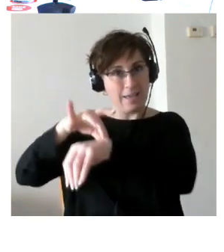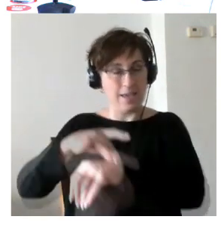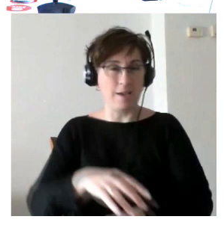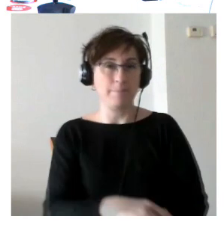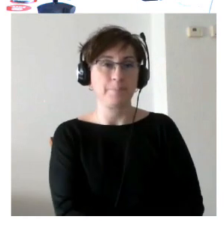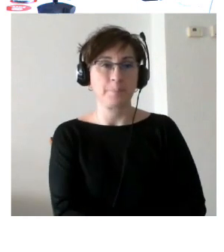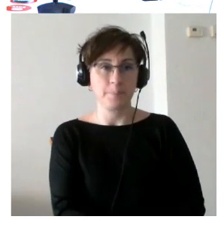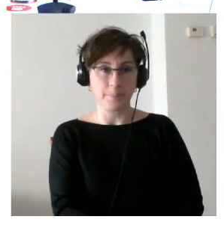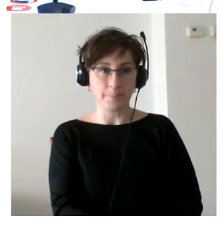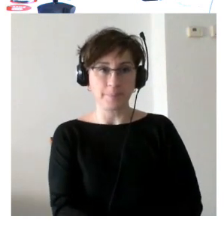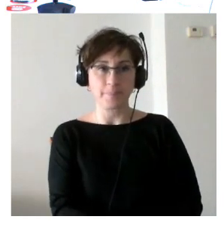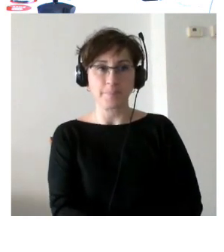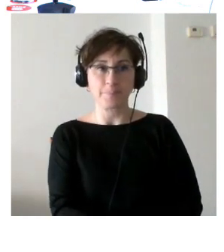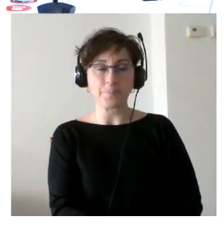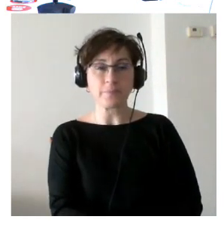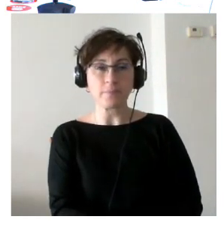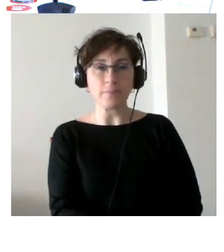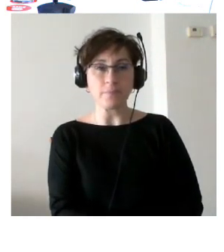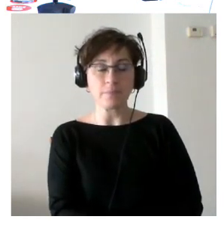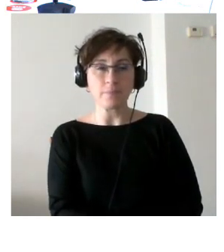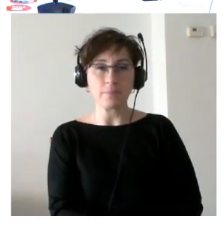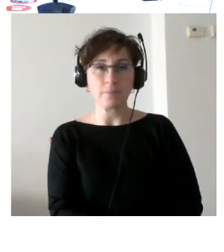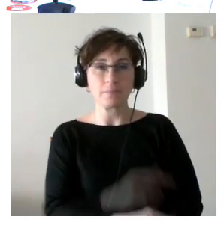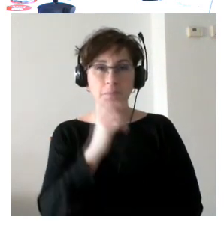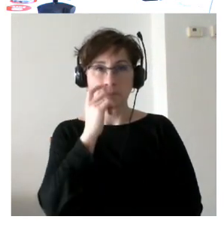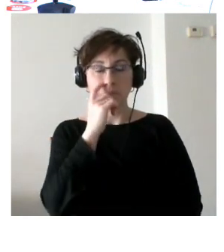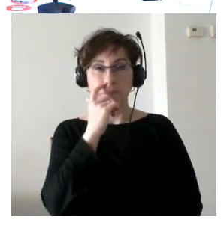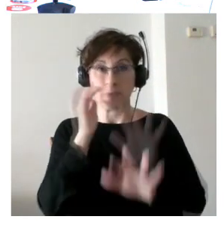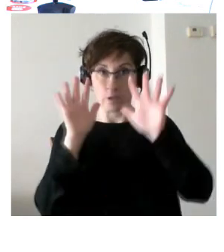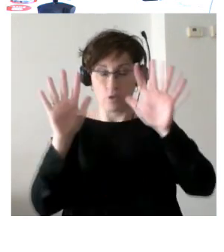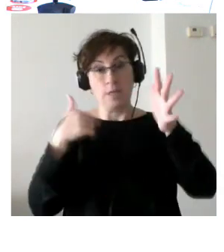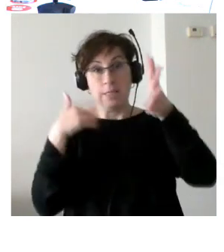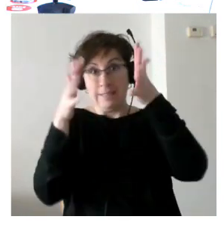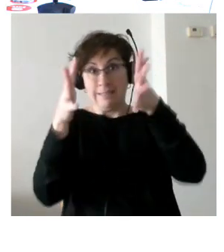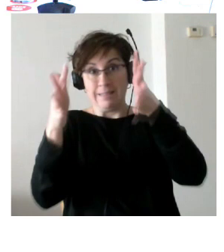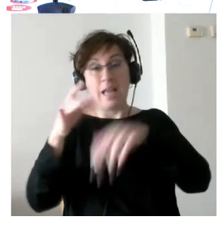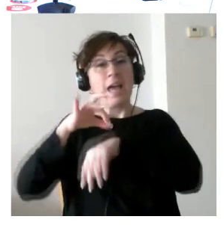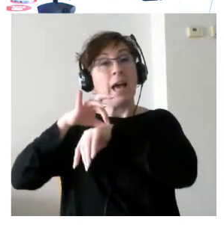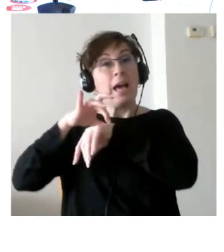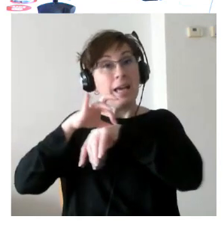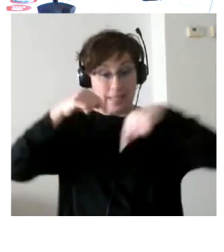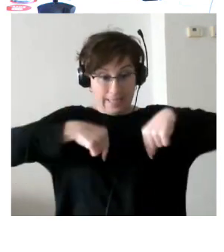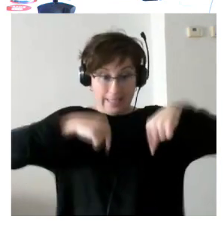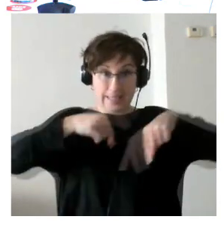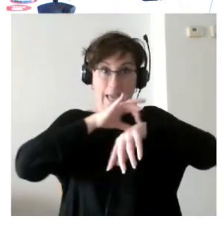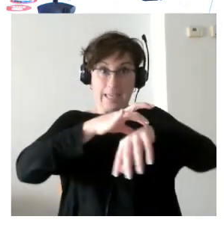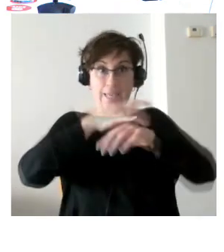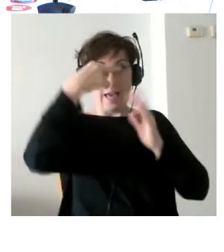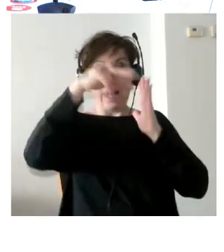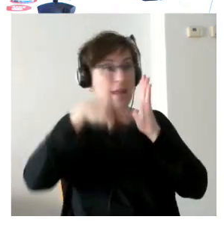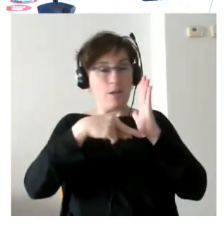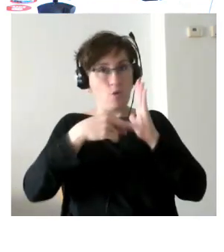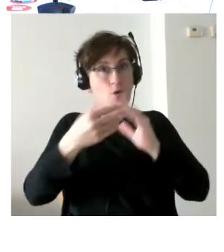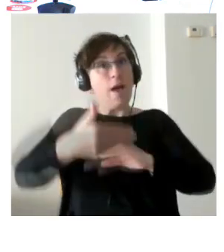Entonces, sí que es como muy recomendable que antes de leer esta guía podamos tener en cuenta que